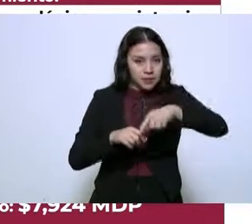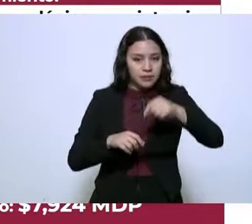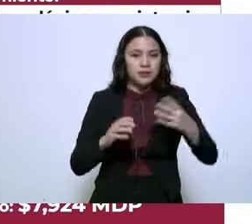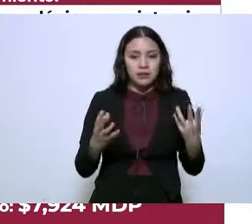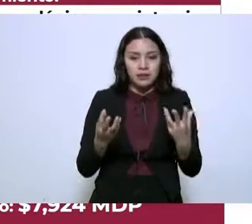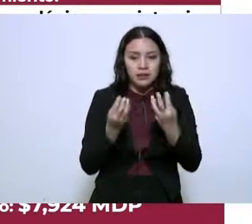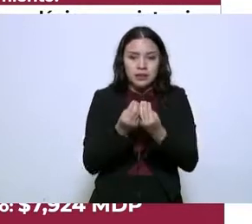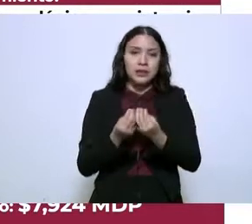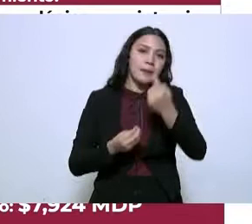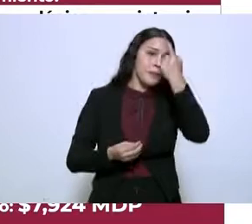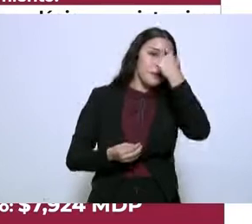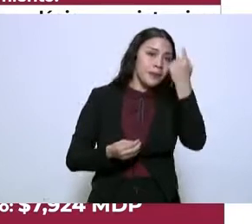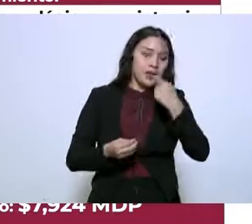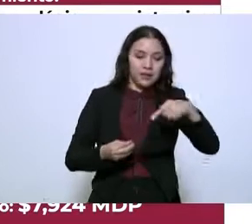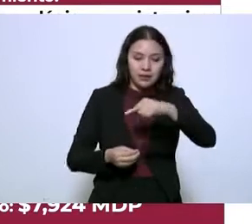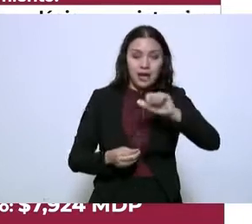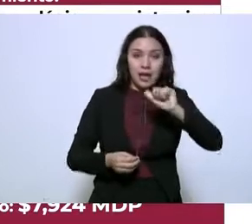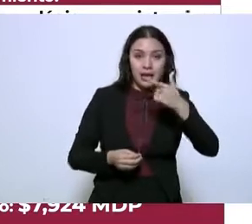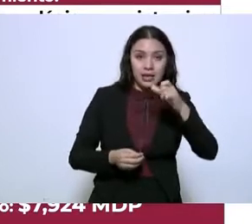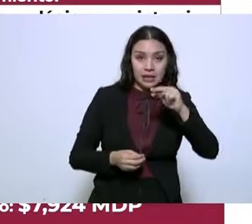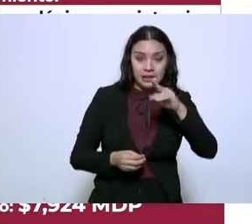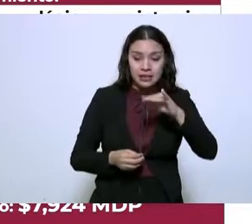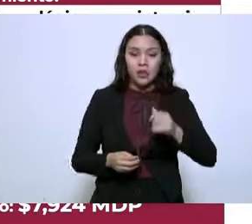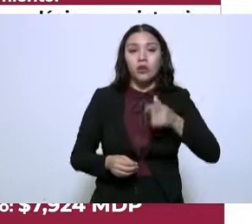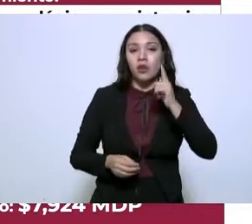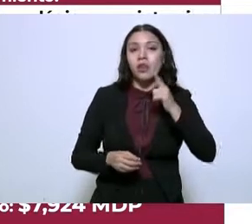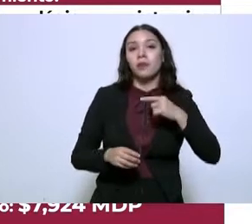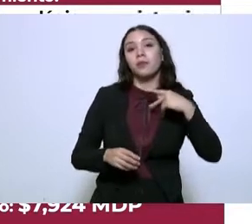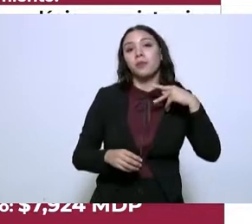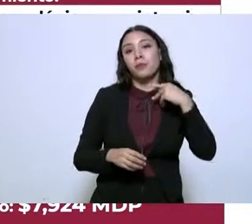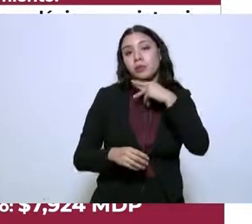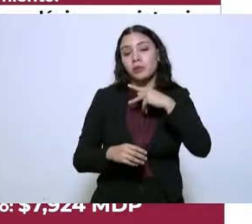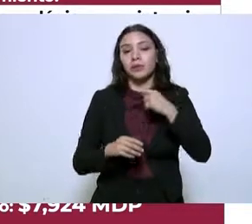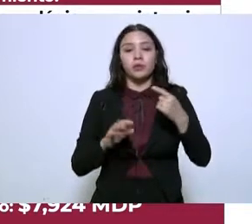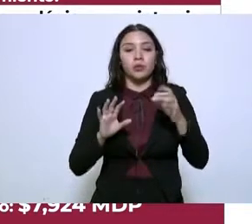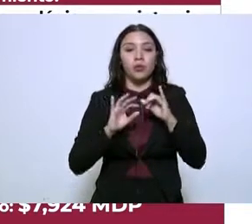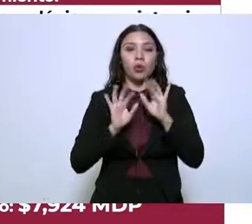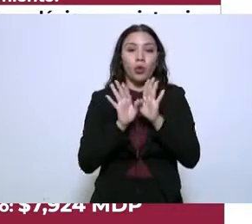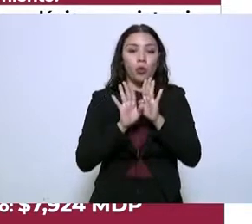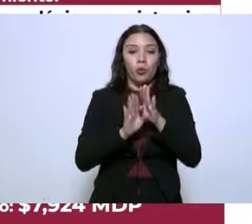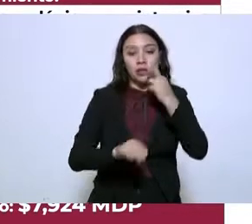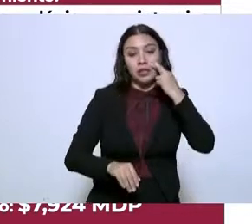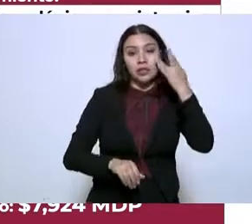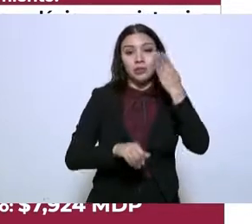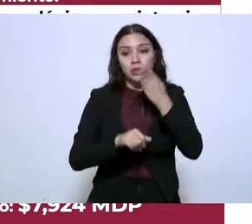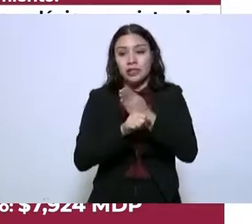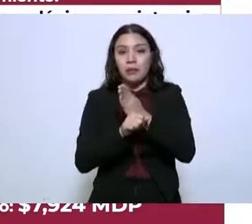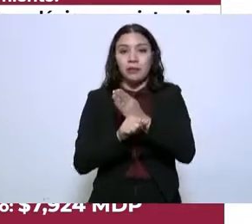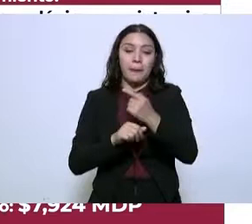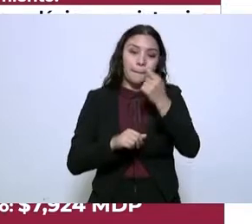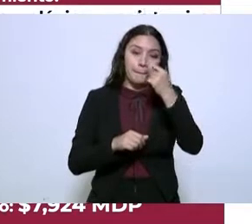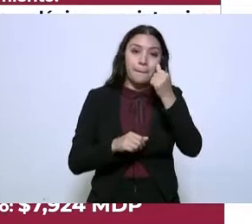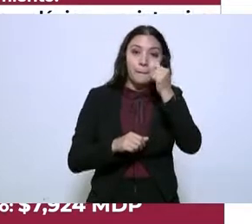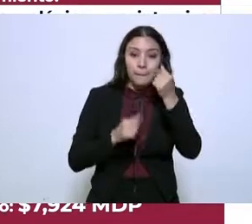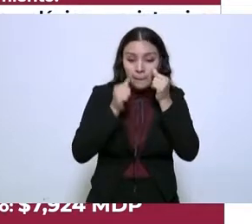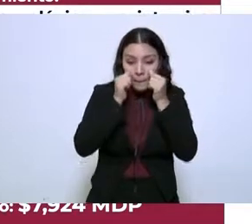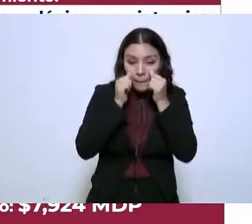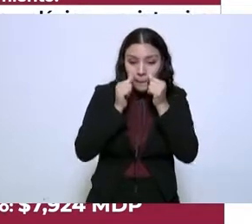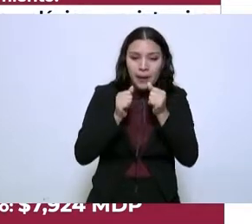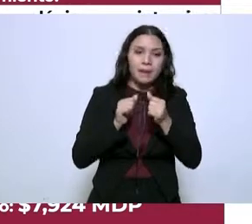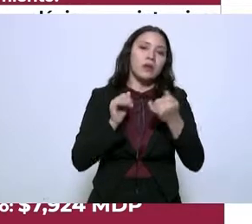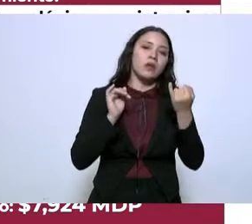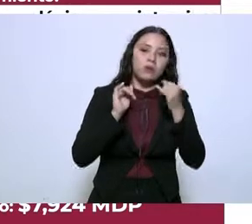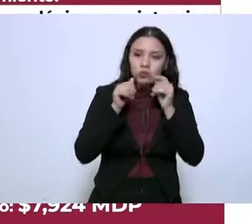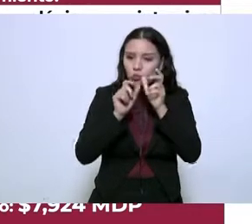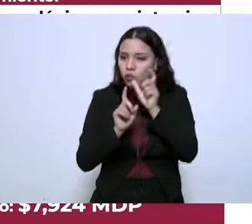ahí la agencia, habrá una unidad que también se encargará de la seguridad, pero de alguna forma también